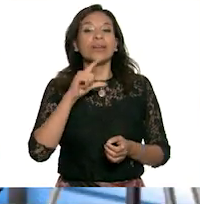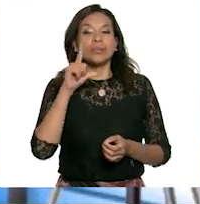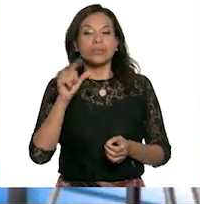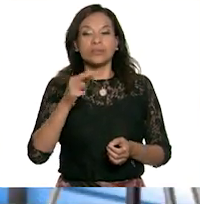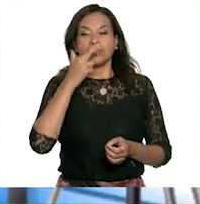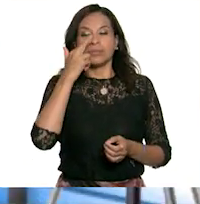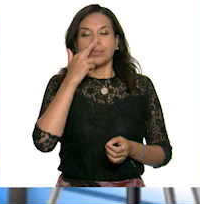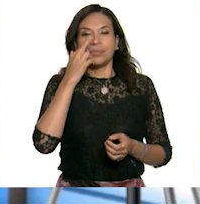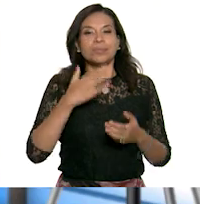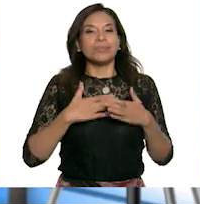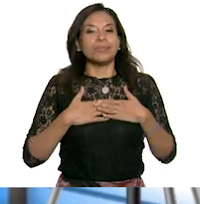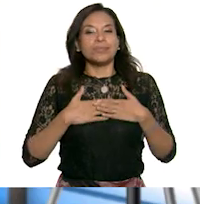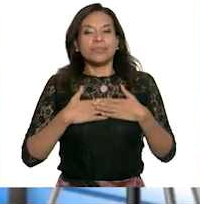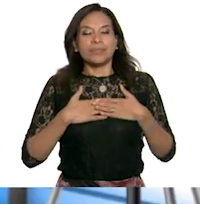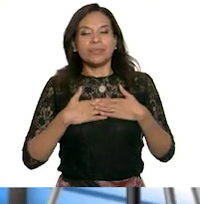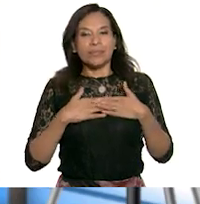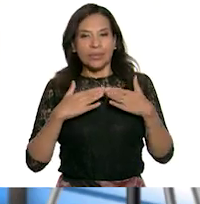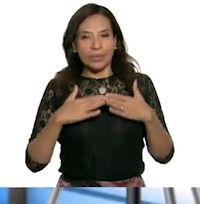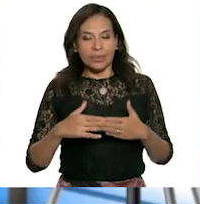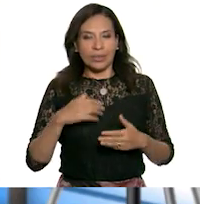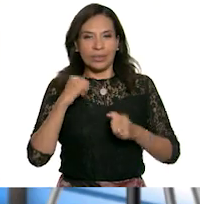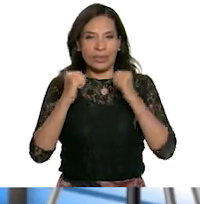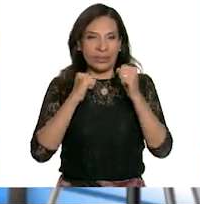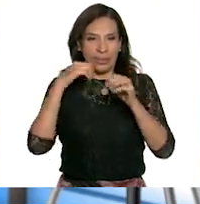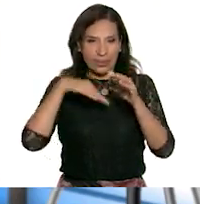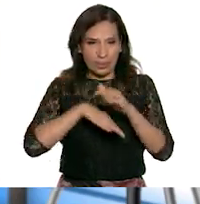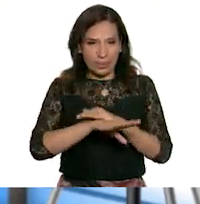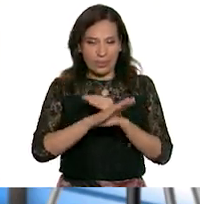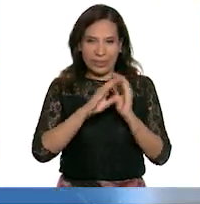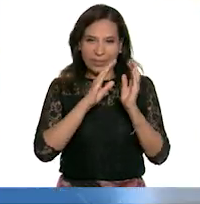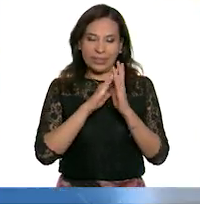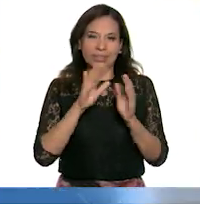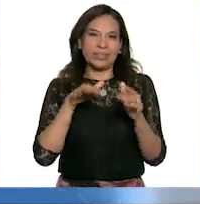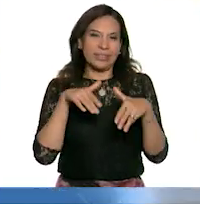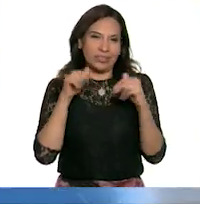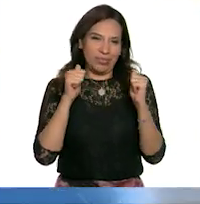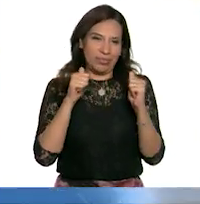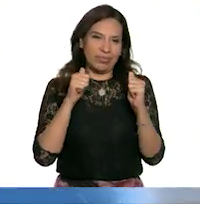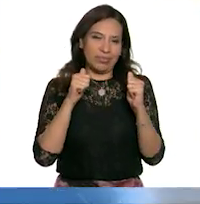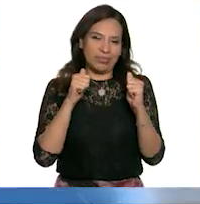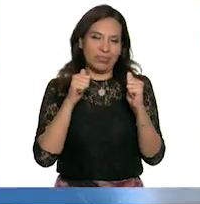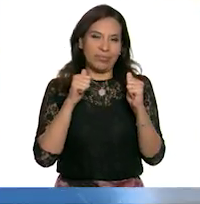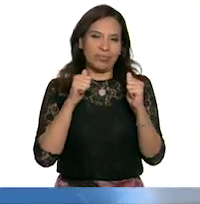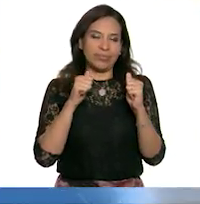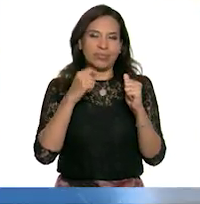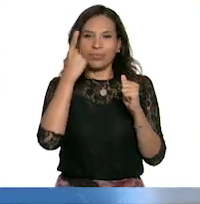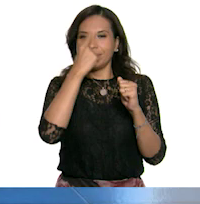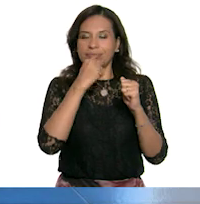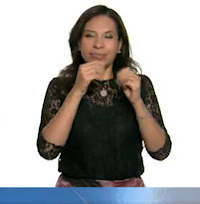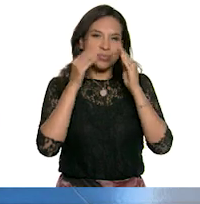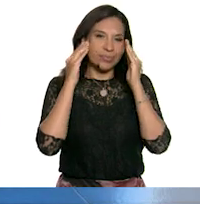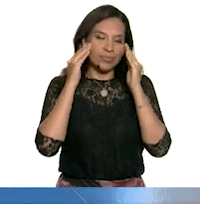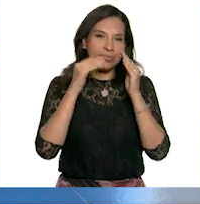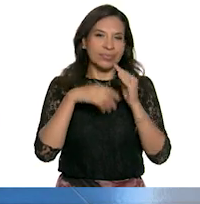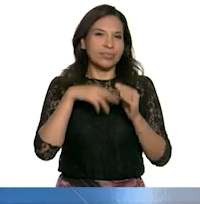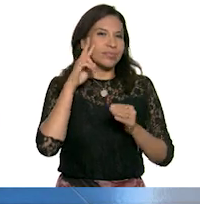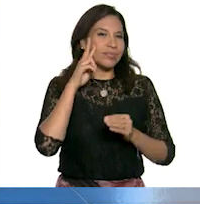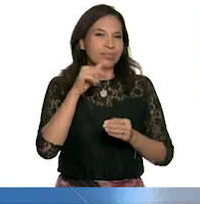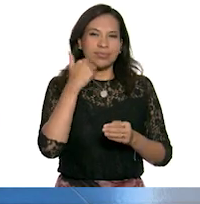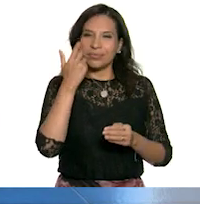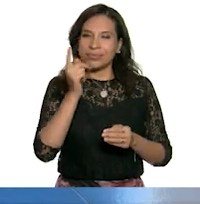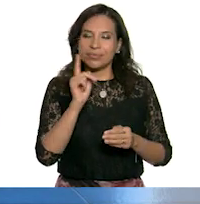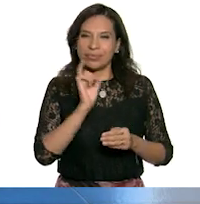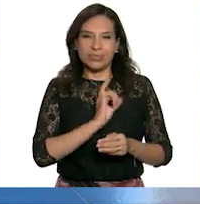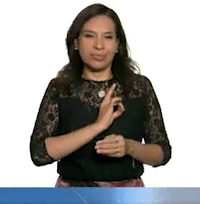¡Respiré! ¡Y corrí a esconderme de nuevo! ¡Ay! ¡Sí, ¡Oculté mi rostro y no quería ver!